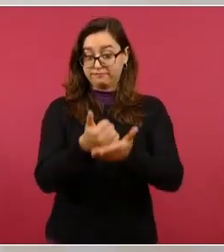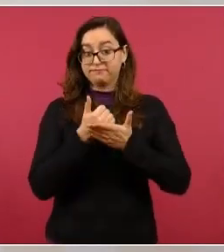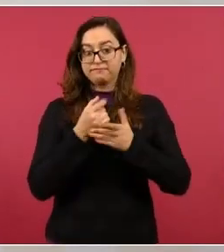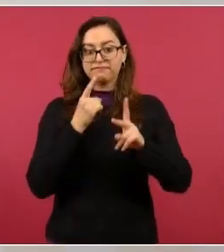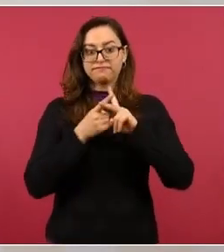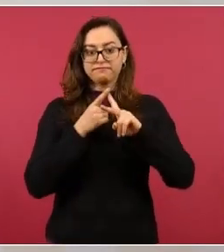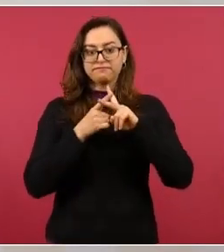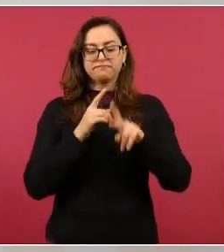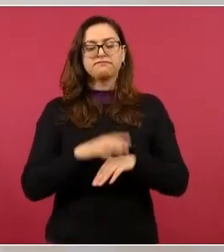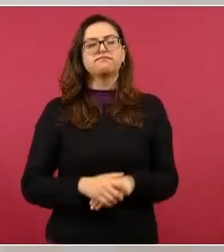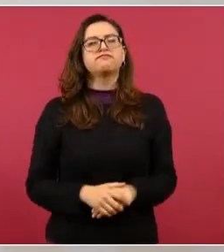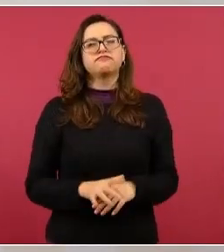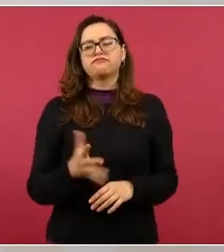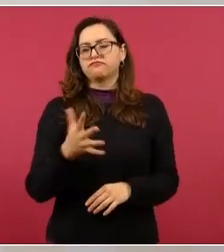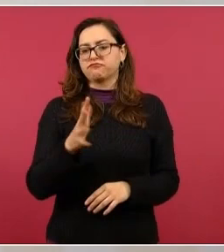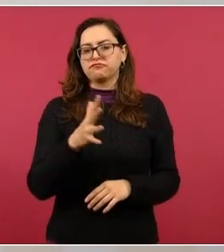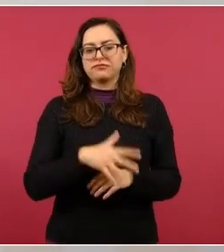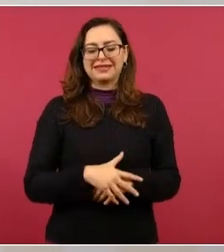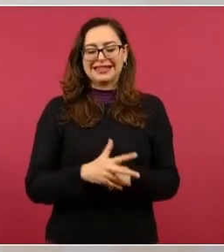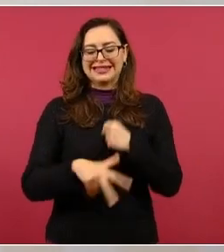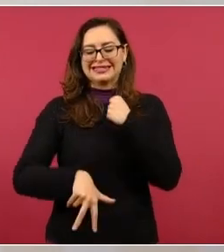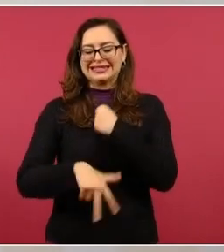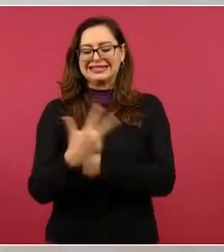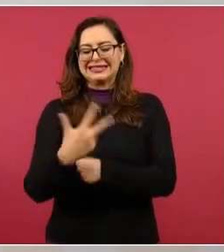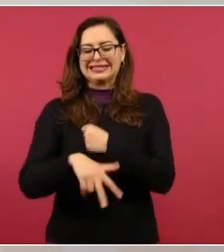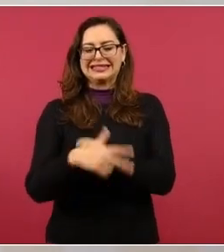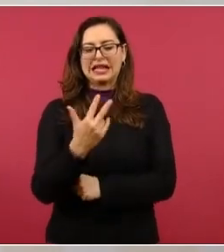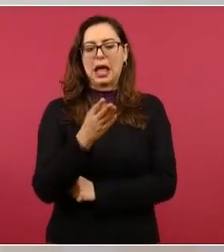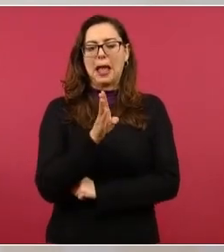13 billones aproximadamente.